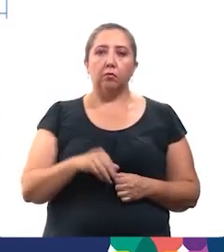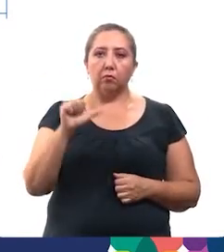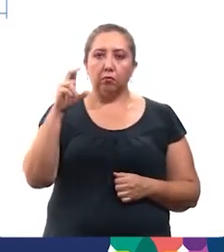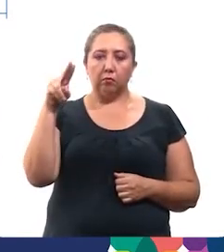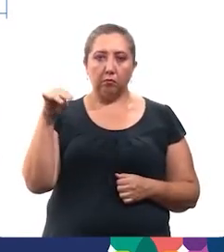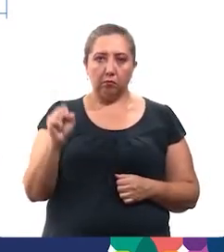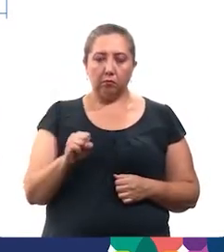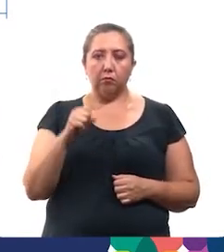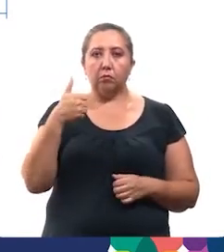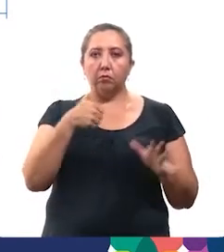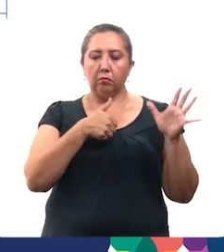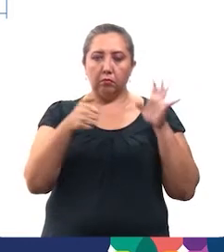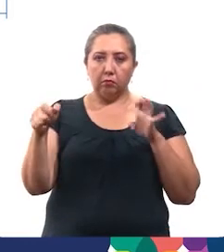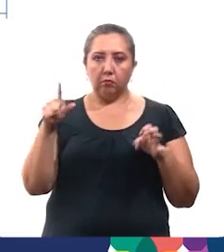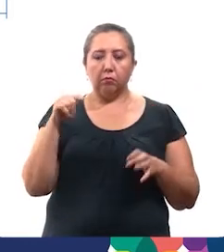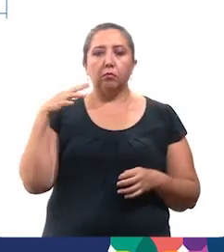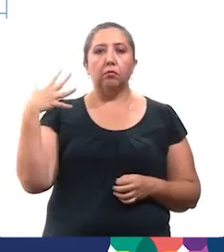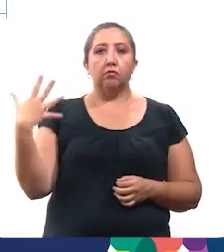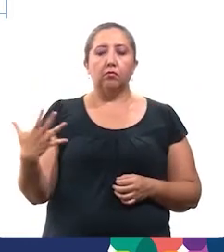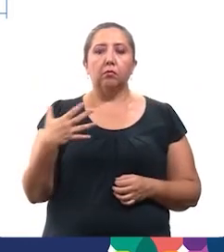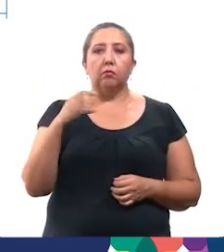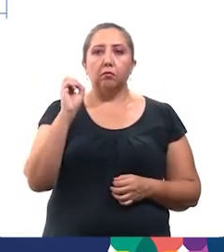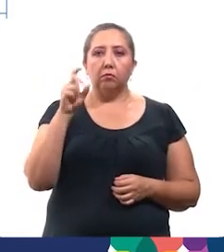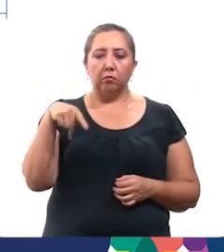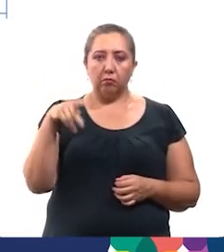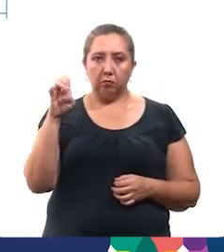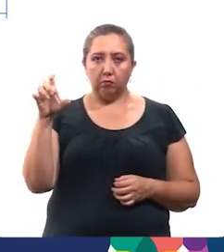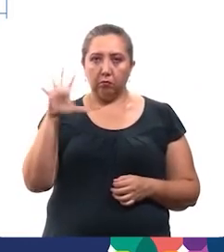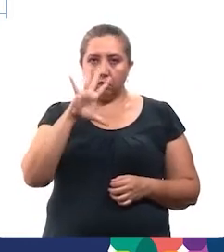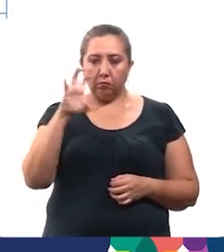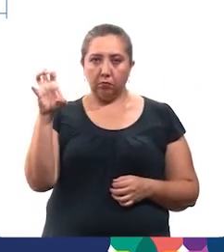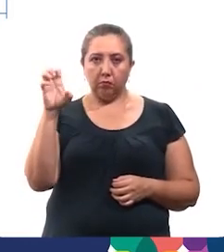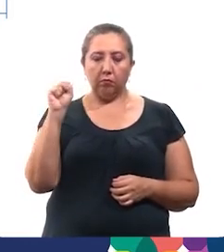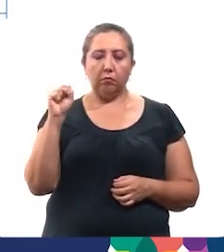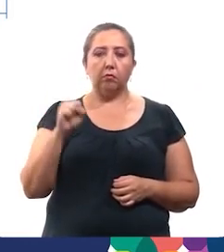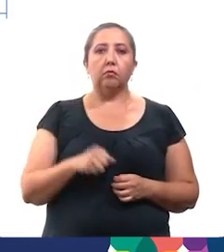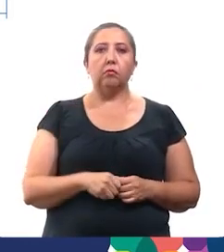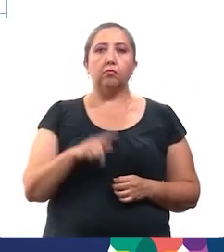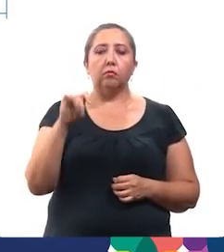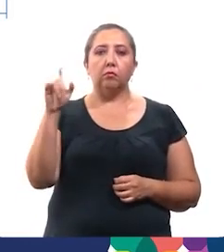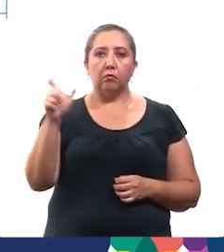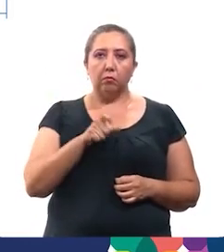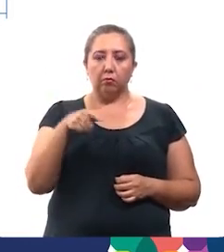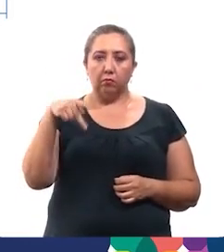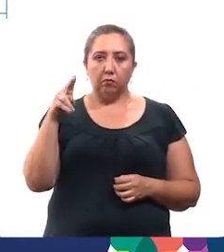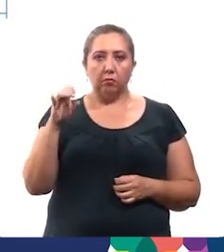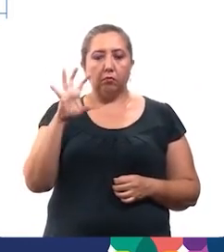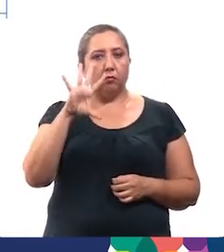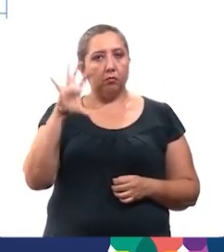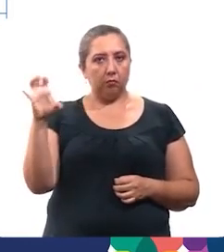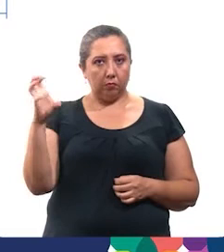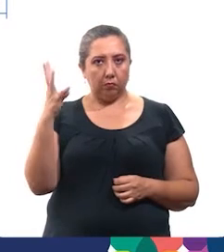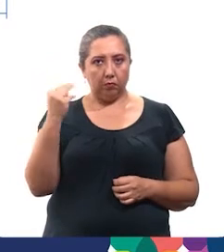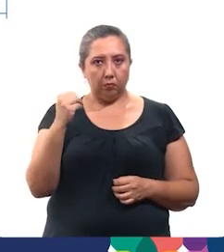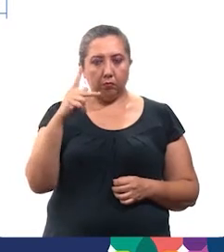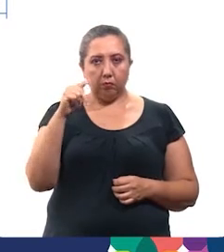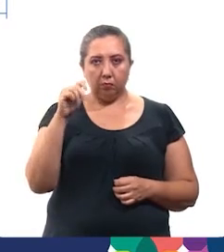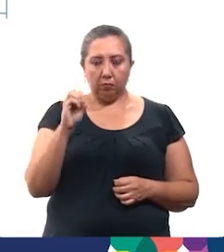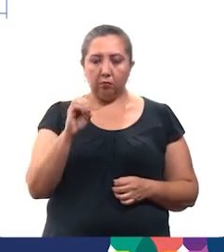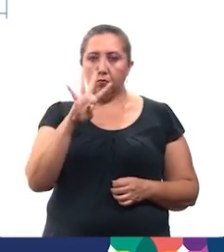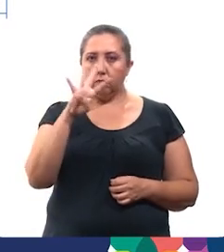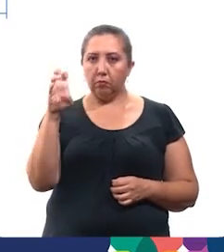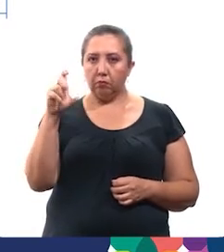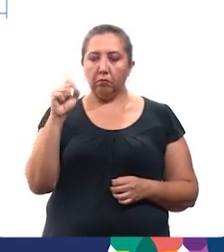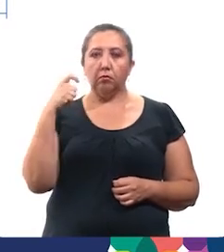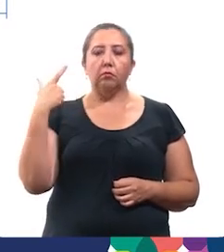42, las américas 35, brisas del norte 34, fidel velasquez 32, pensiones 29, yucal petén, y tel